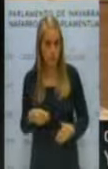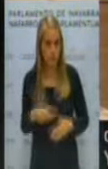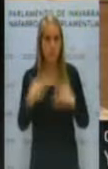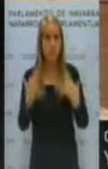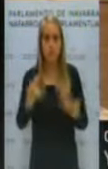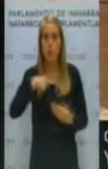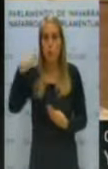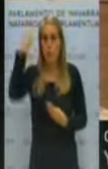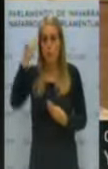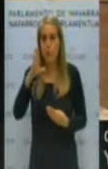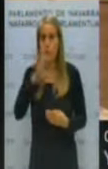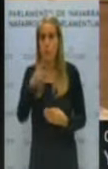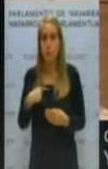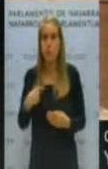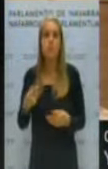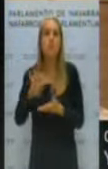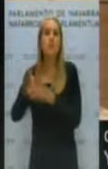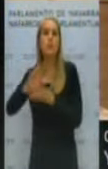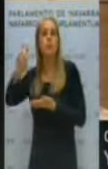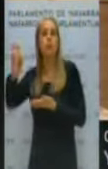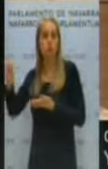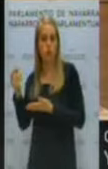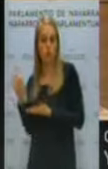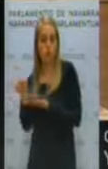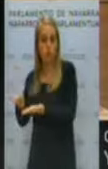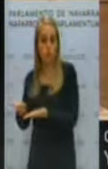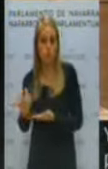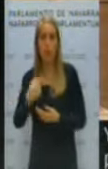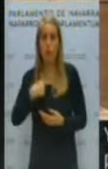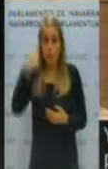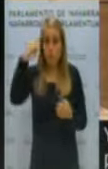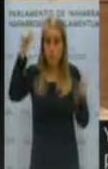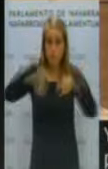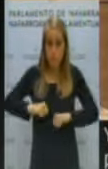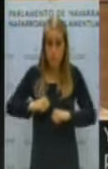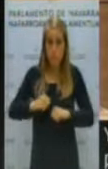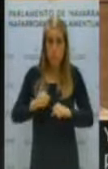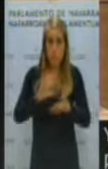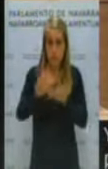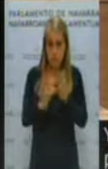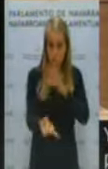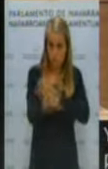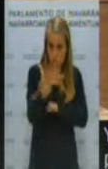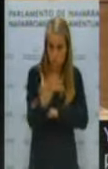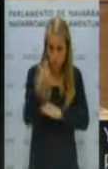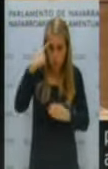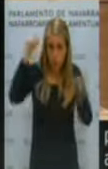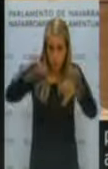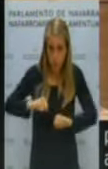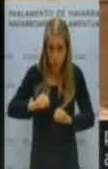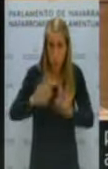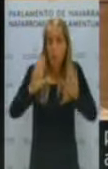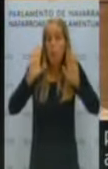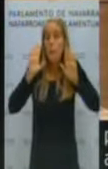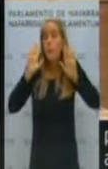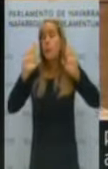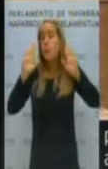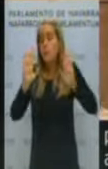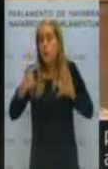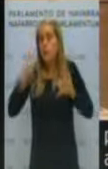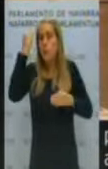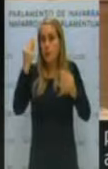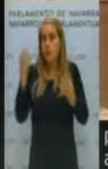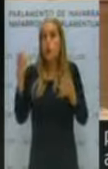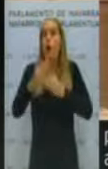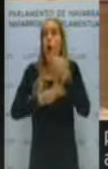a costa de la prestación de otros servicios. Porque yo sí estoy de acuerdo en que hay que crear este servicio. Estoy de acuerdo. Pero estoy de acuerdo en que hay que hacerlo